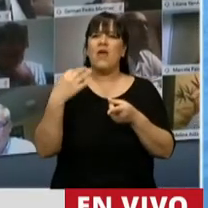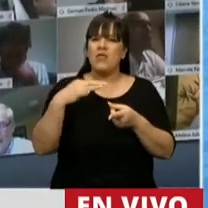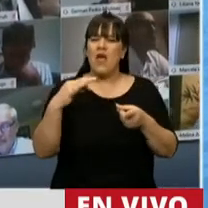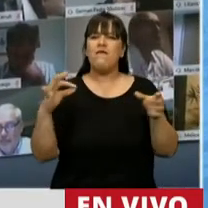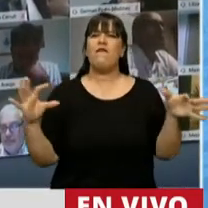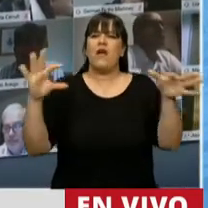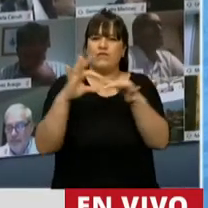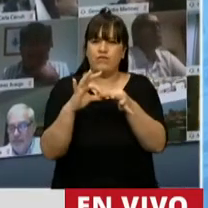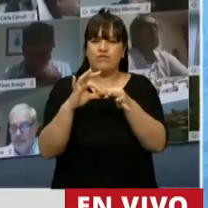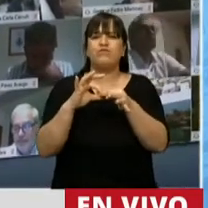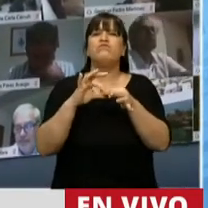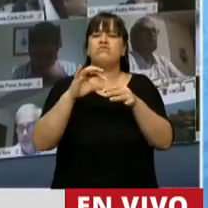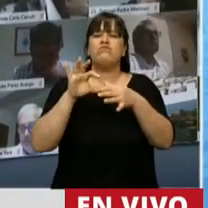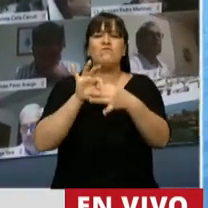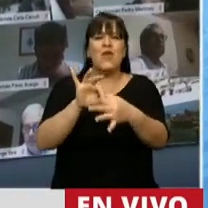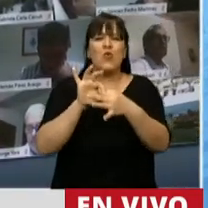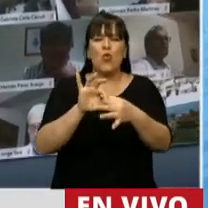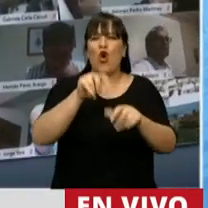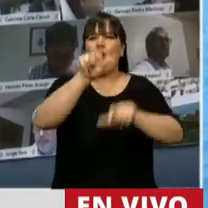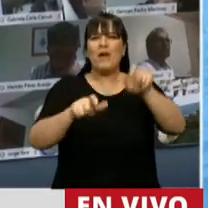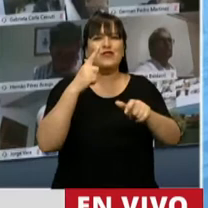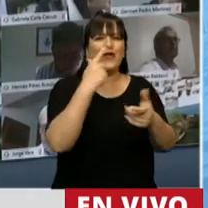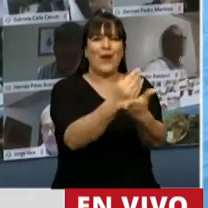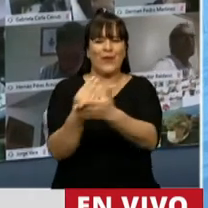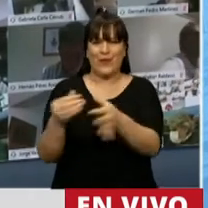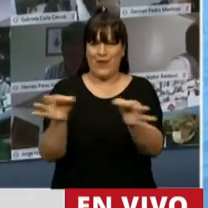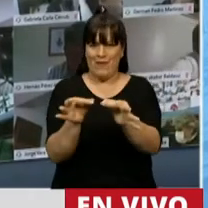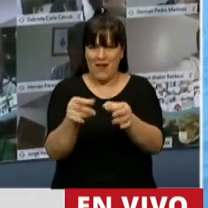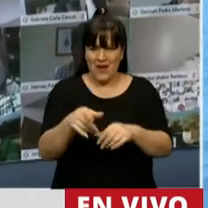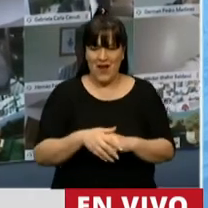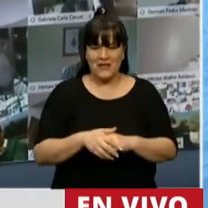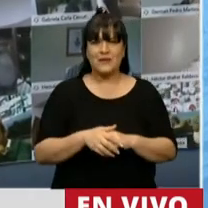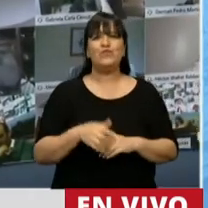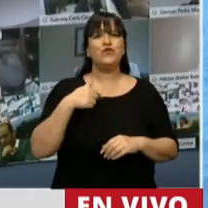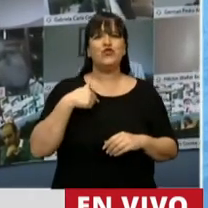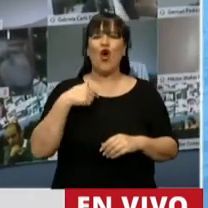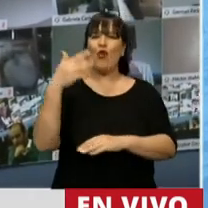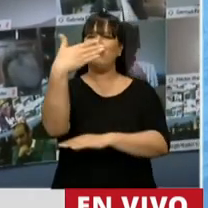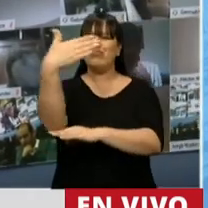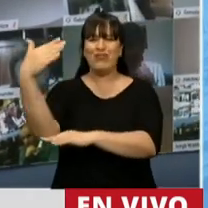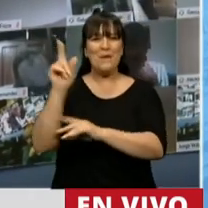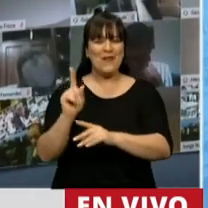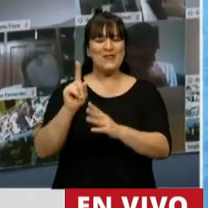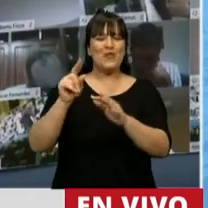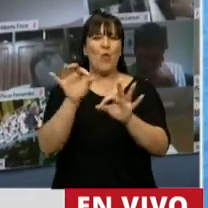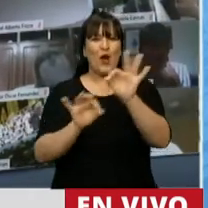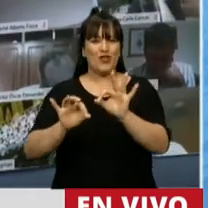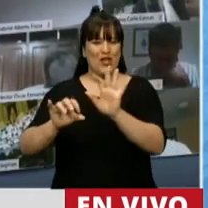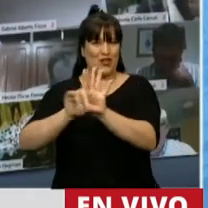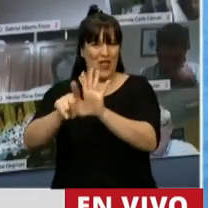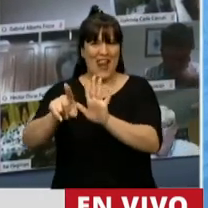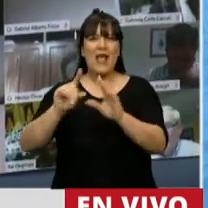vínculos con aquellos que viven en las islas. Cuando leía la exposición de los motivos del proyecto de ley